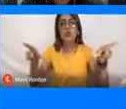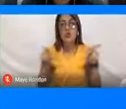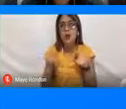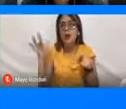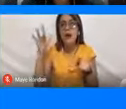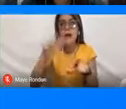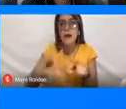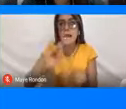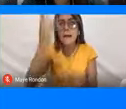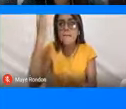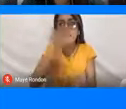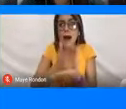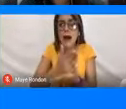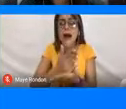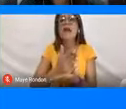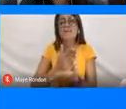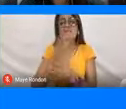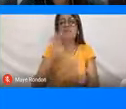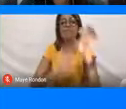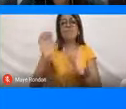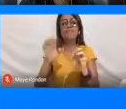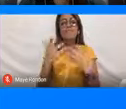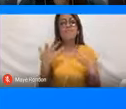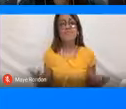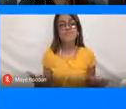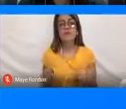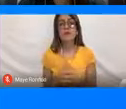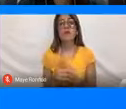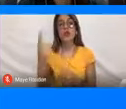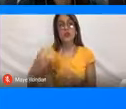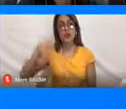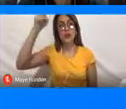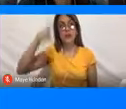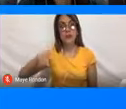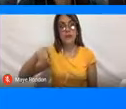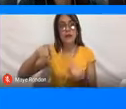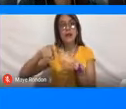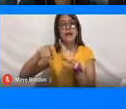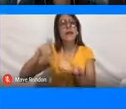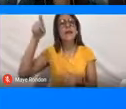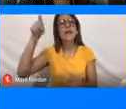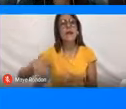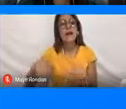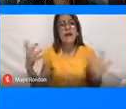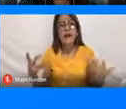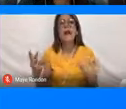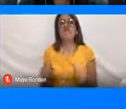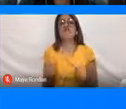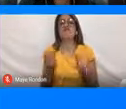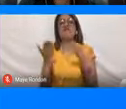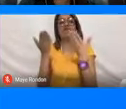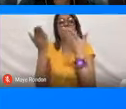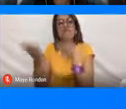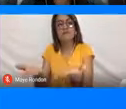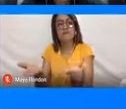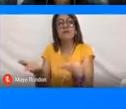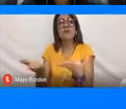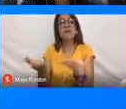turístico, ¿cierto? Entonces, tenemos también el deber de contribuir a